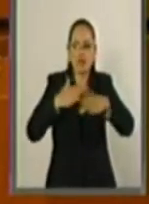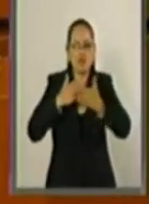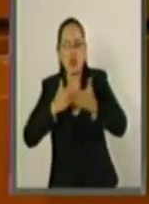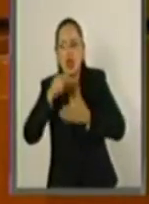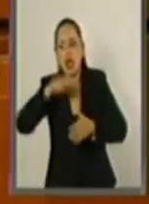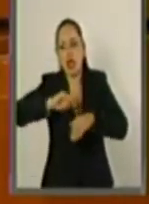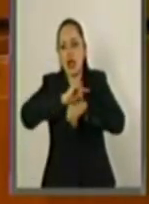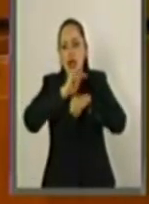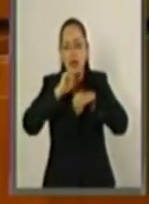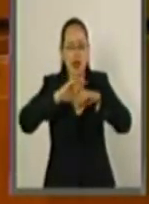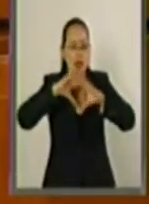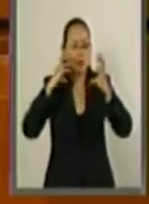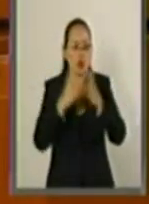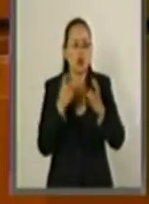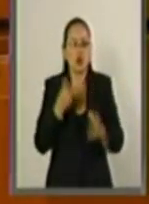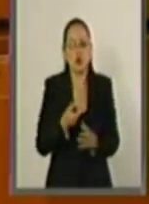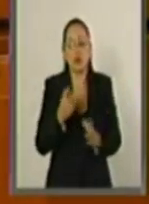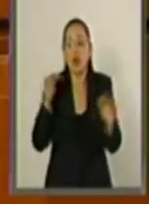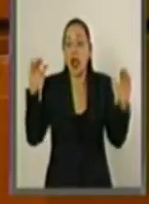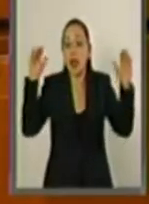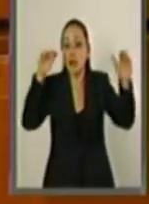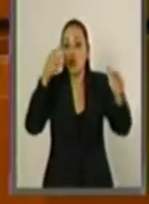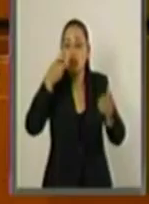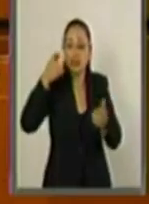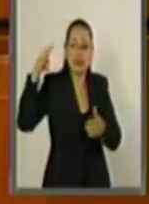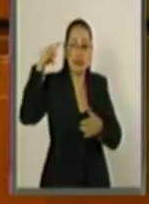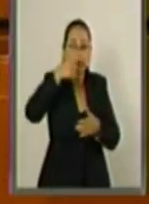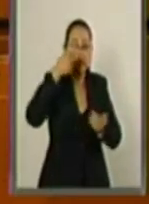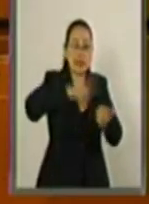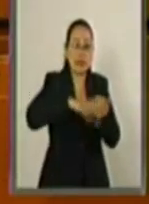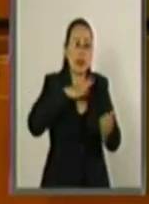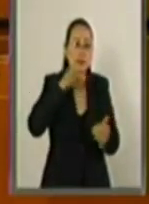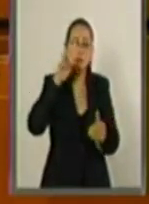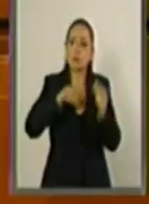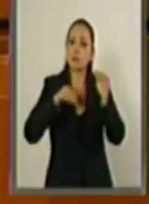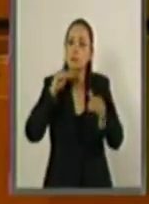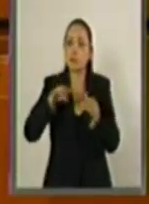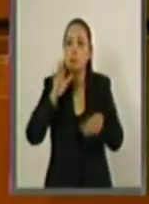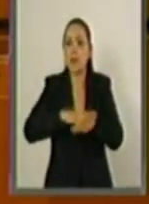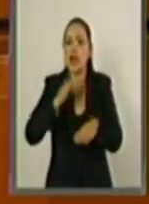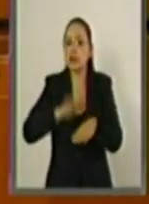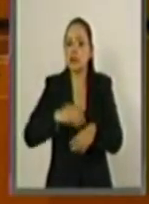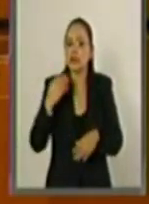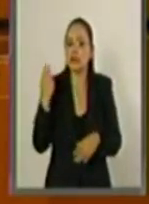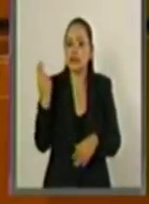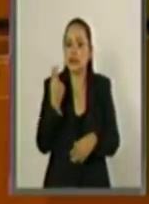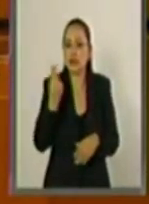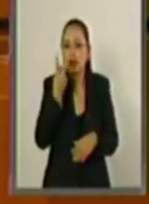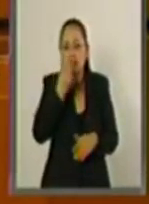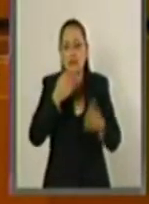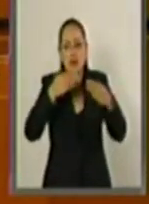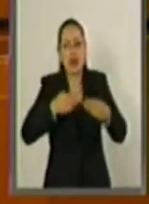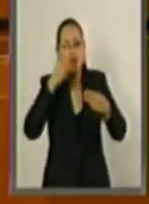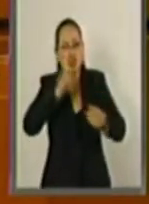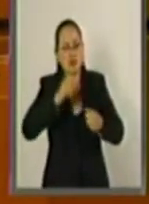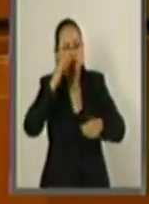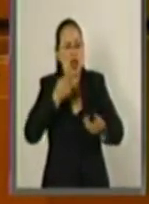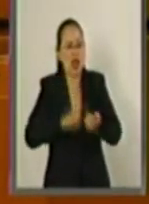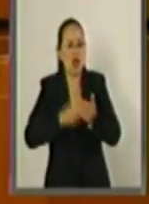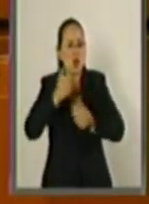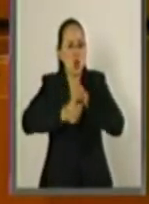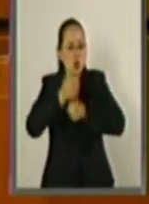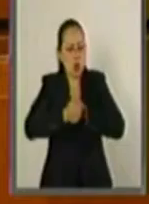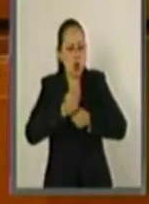el transporte más fronterizo se caracteriza por su fuerte demanda y se ubica como un mercado altamente competitivo.